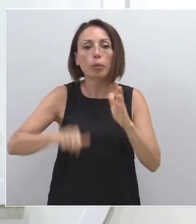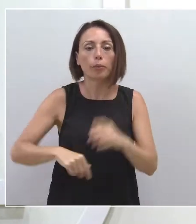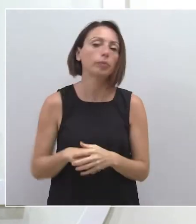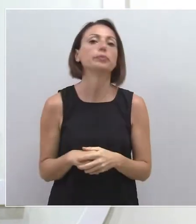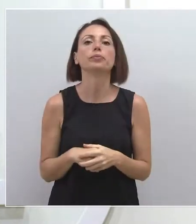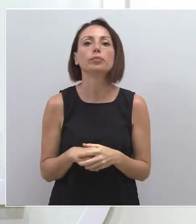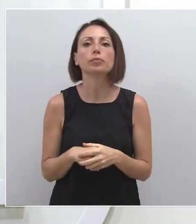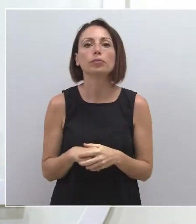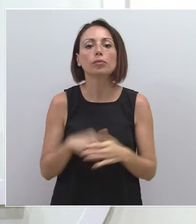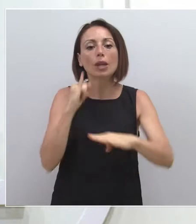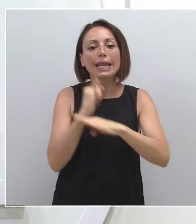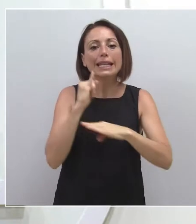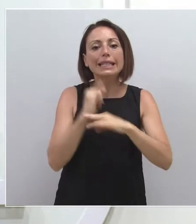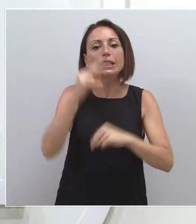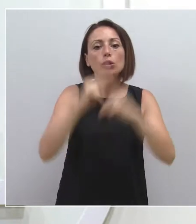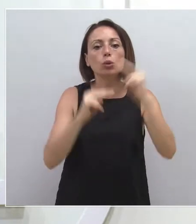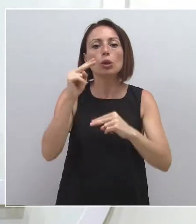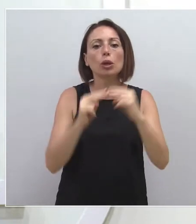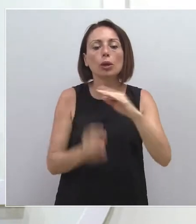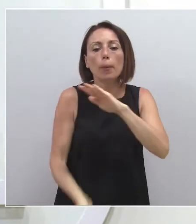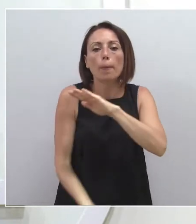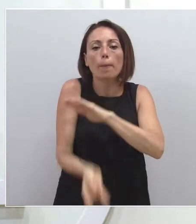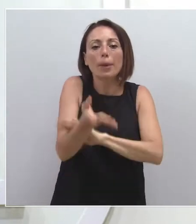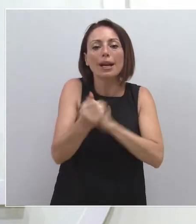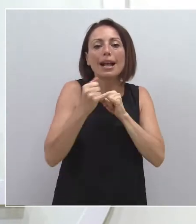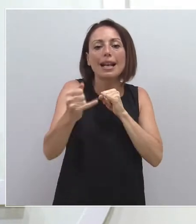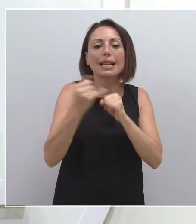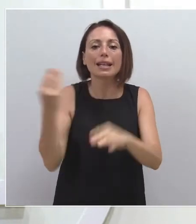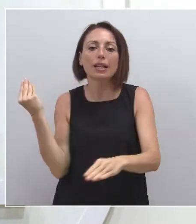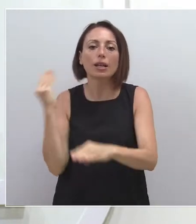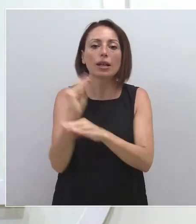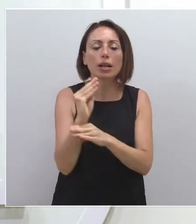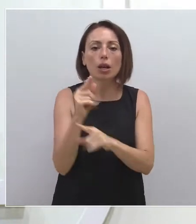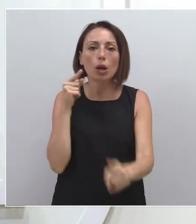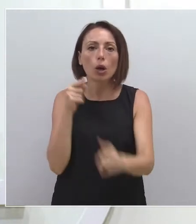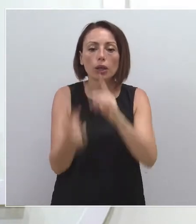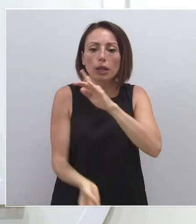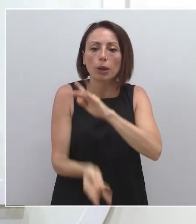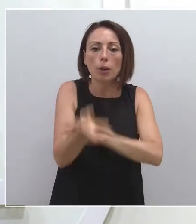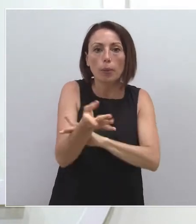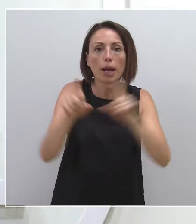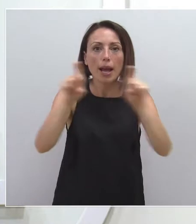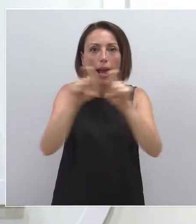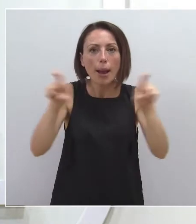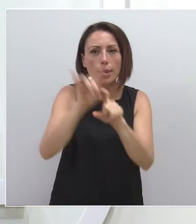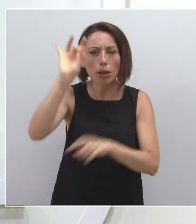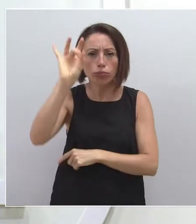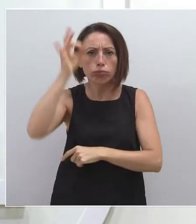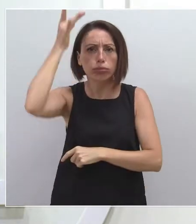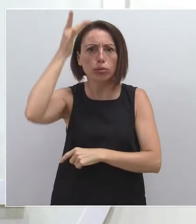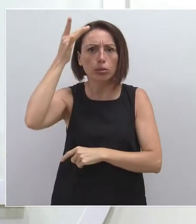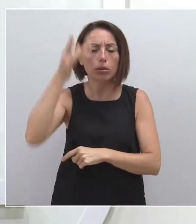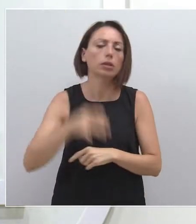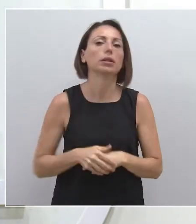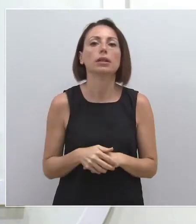parte del Instituto de Fomento de una línea de ayudas para la creación y consolidación de empresas innovadoras con